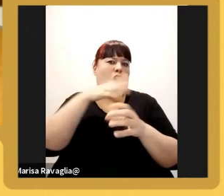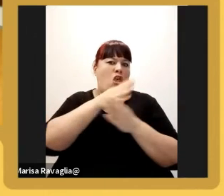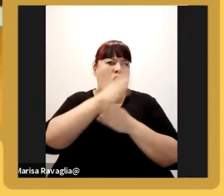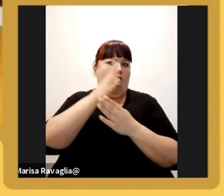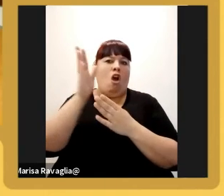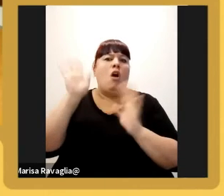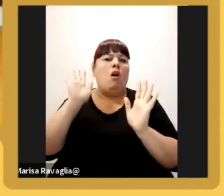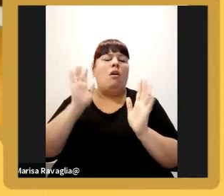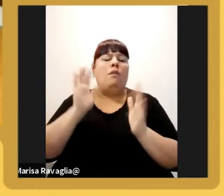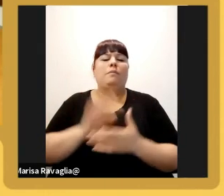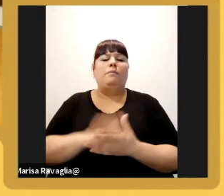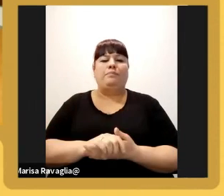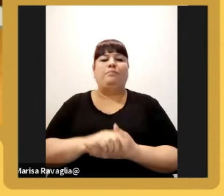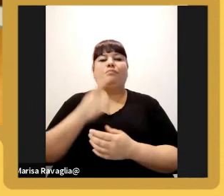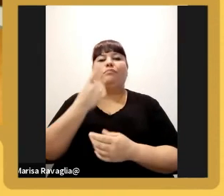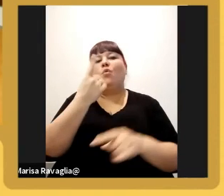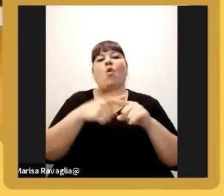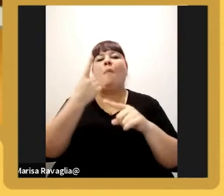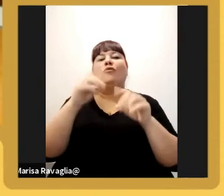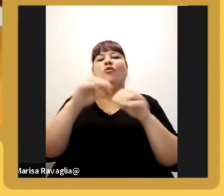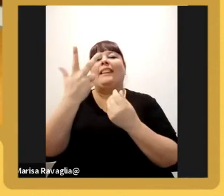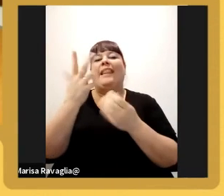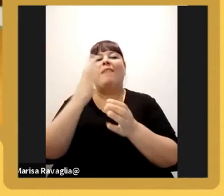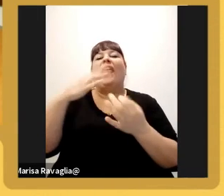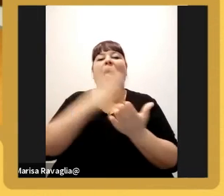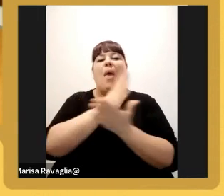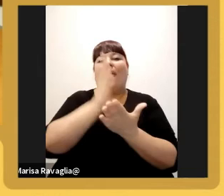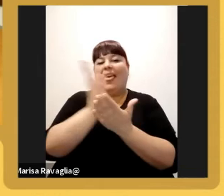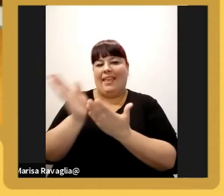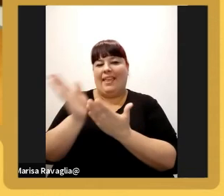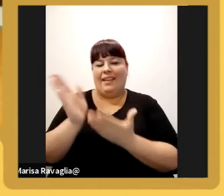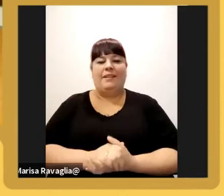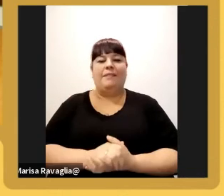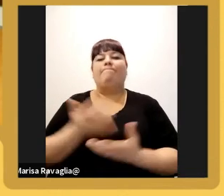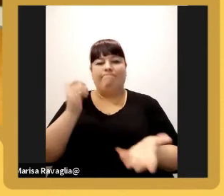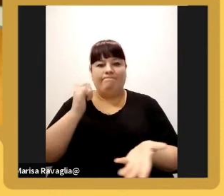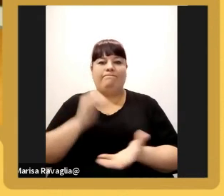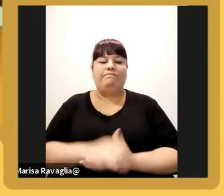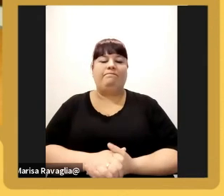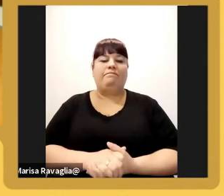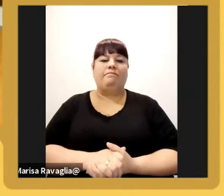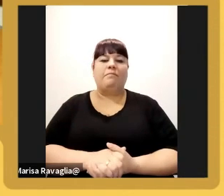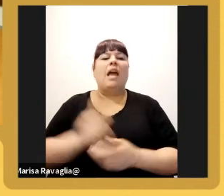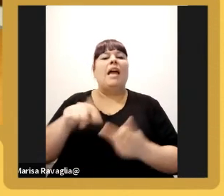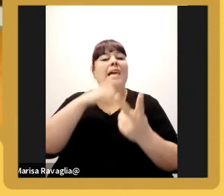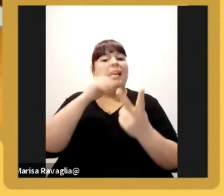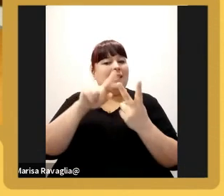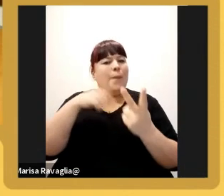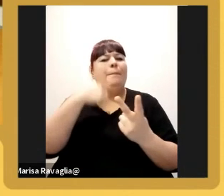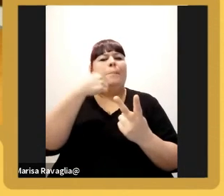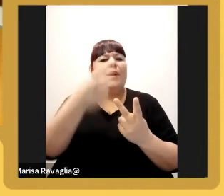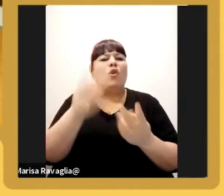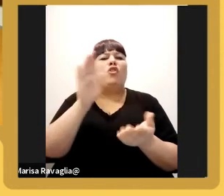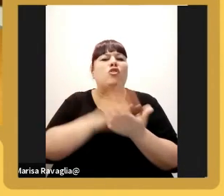la sinergia del uno más uno da trece Eduardo claro y la segunda pregunta tiene que ver con